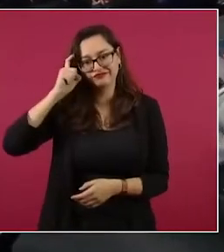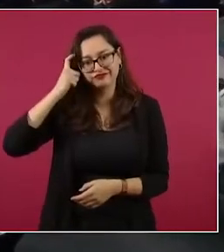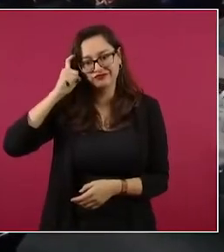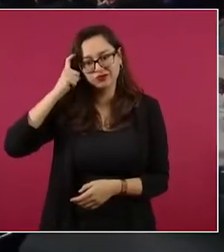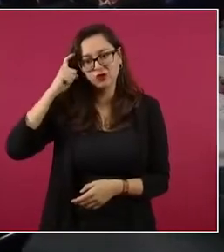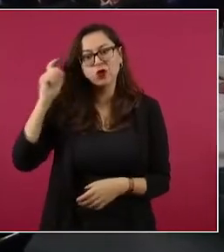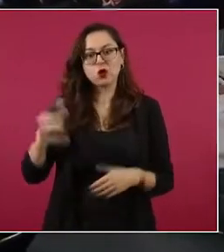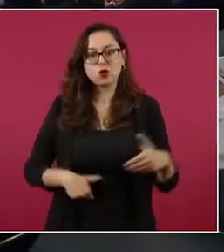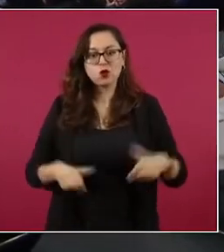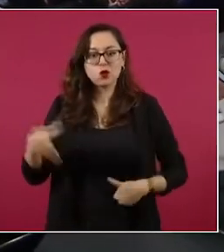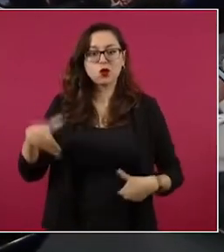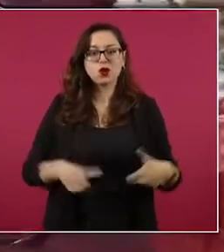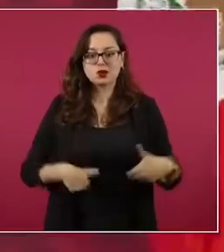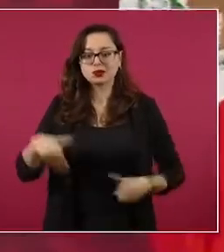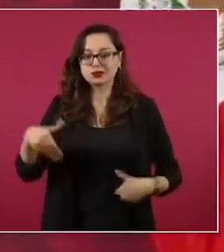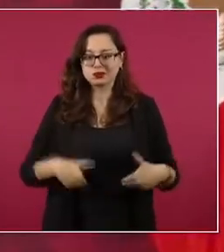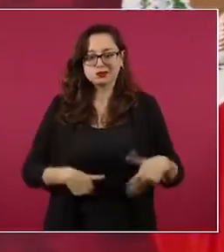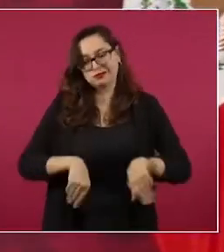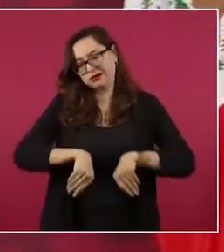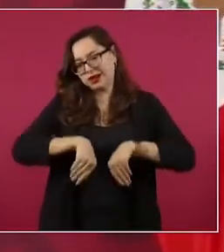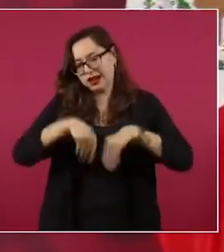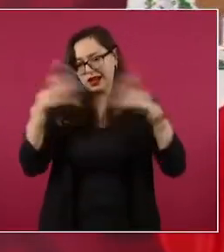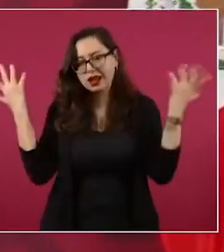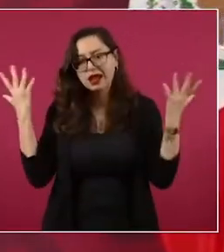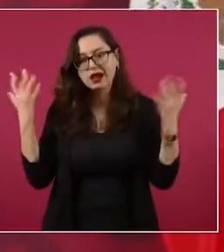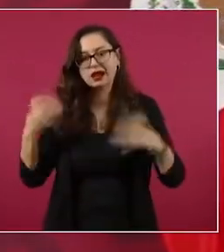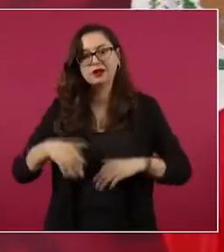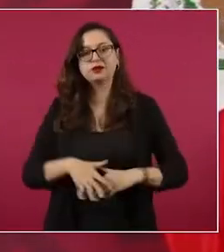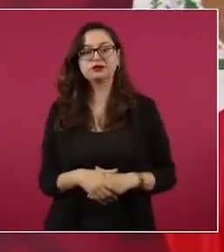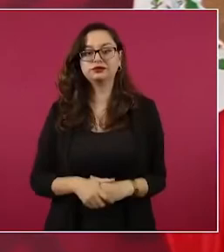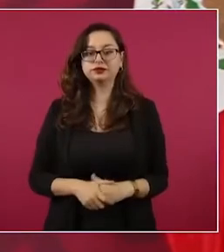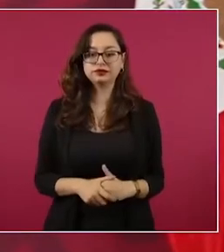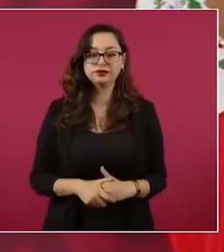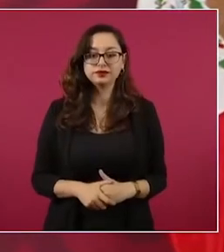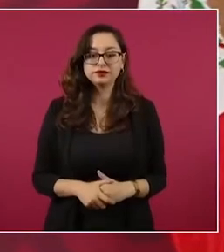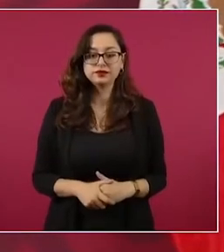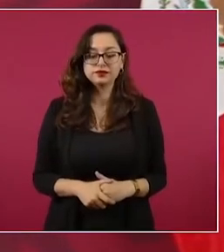Hubo uno que, famosísimo,